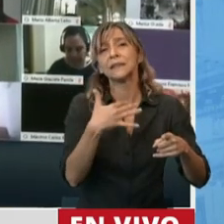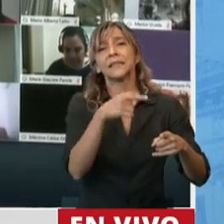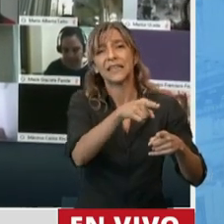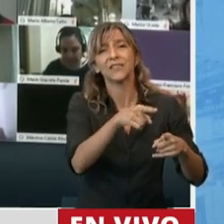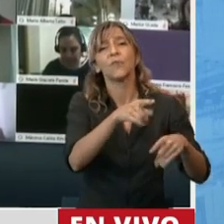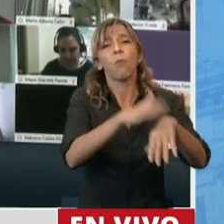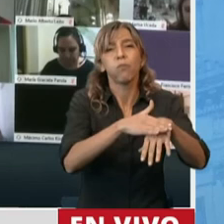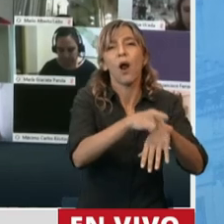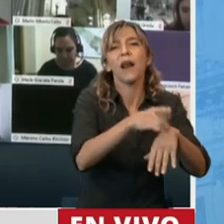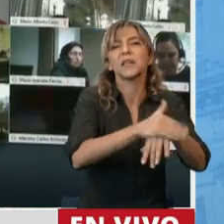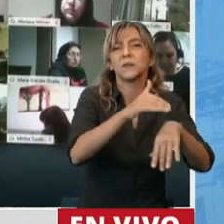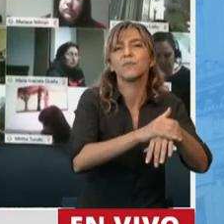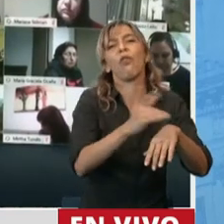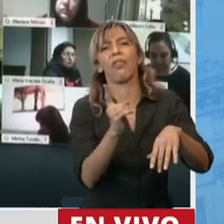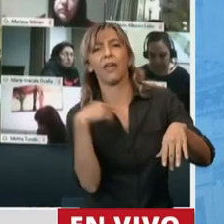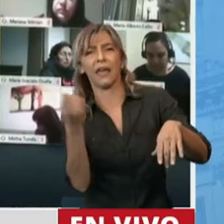todas las empresas chicas,